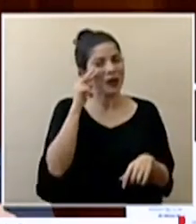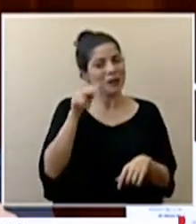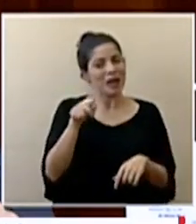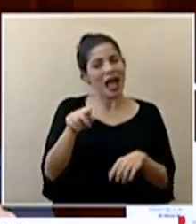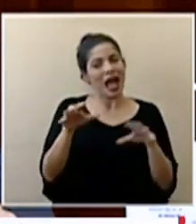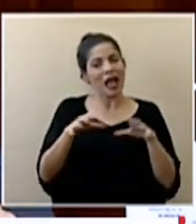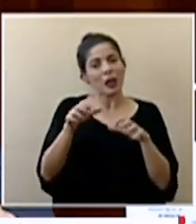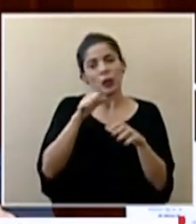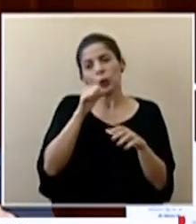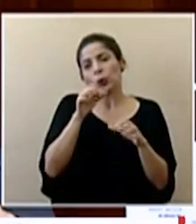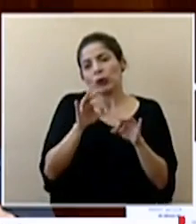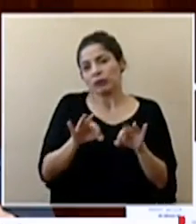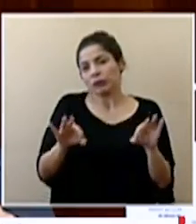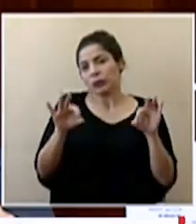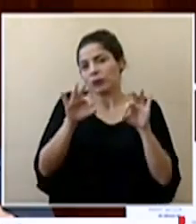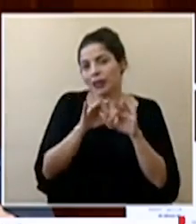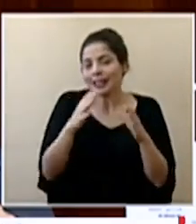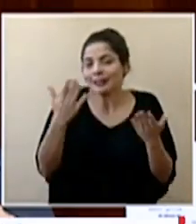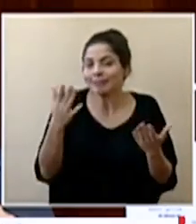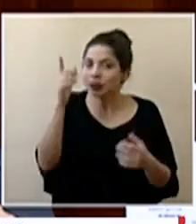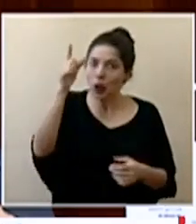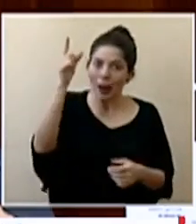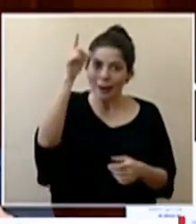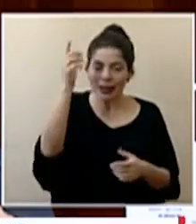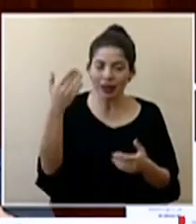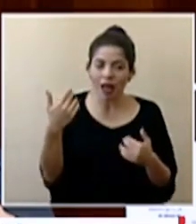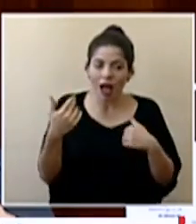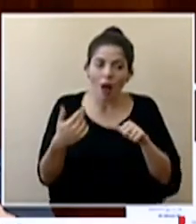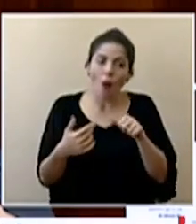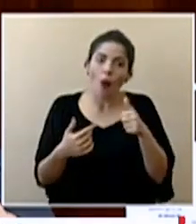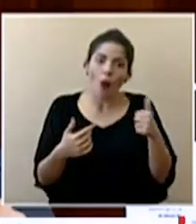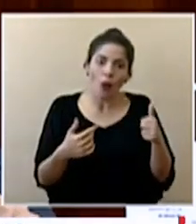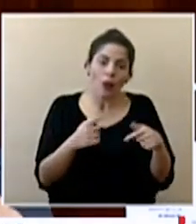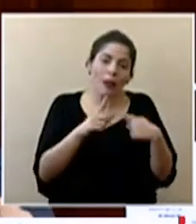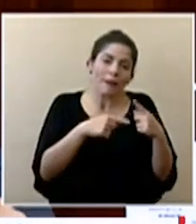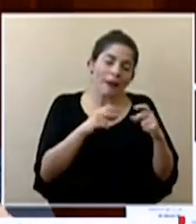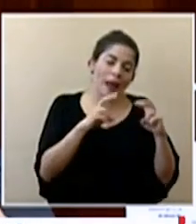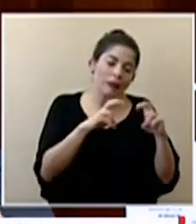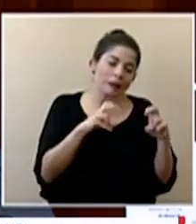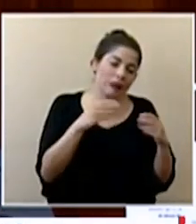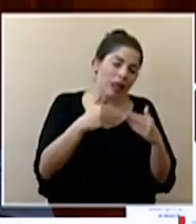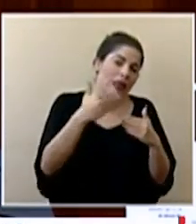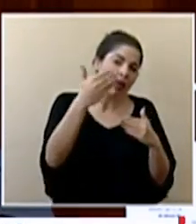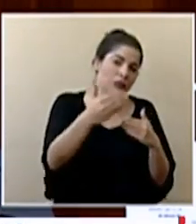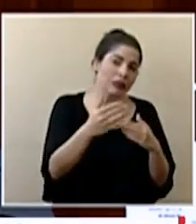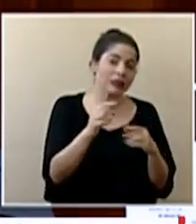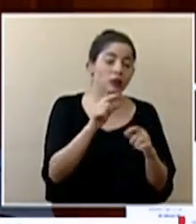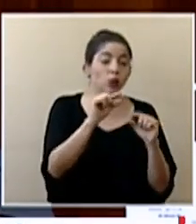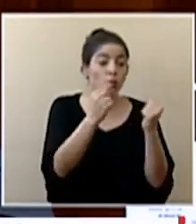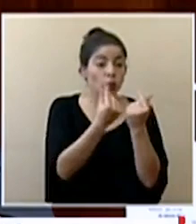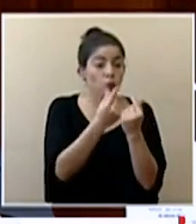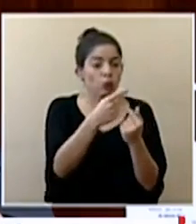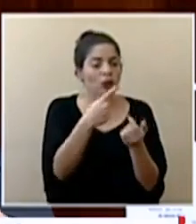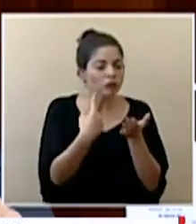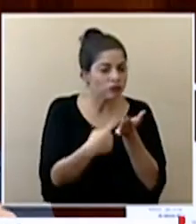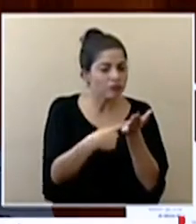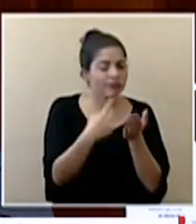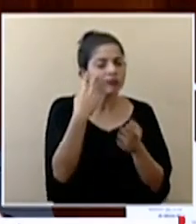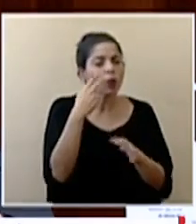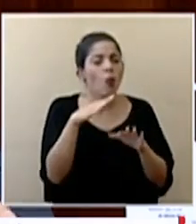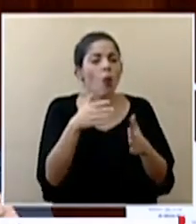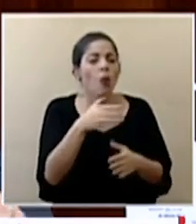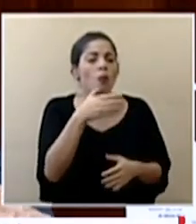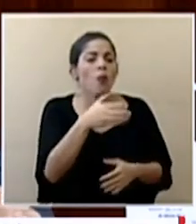esenciales y obviamente pues otras entraremos en una valoración eventualmente con los grupos específicos para dar recomendaciones